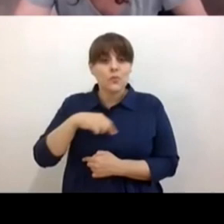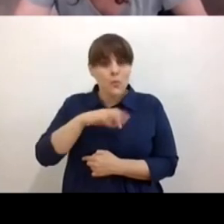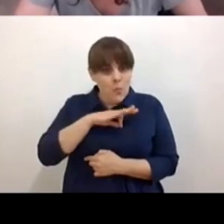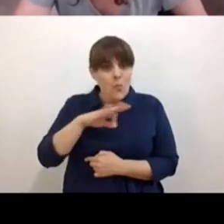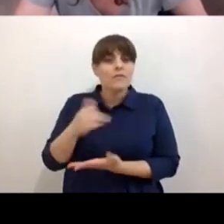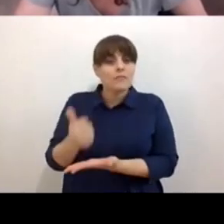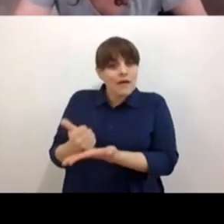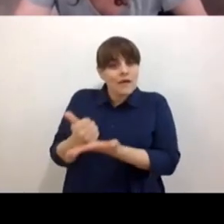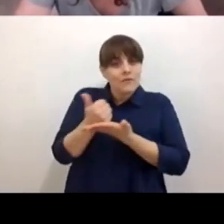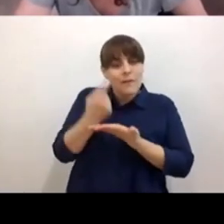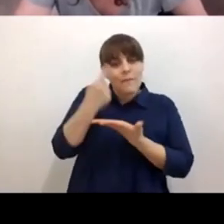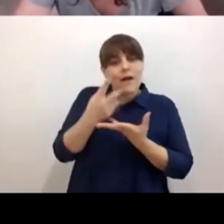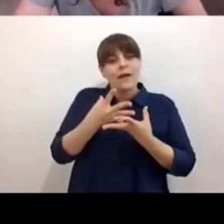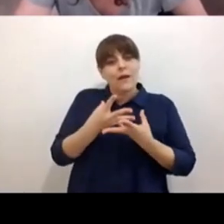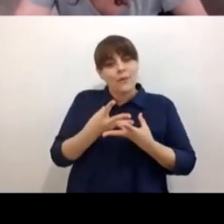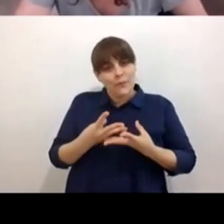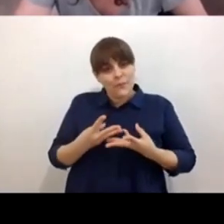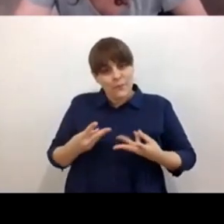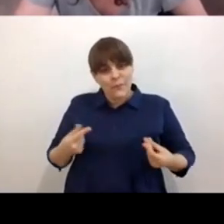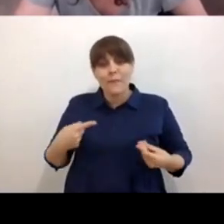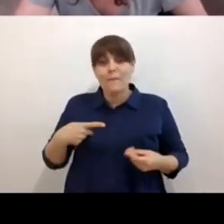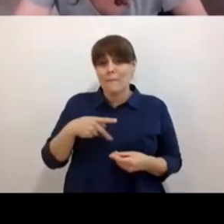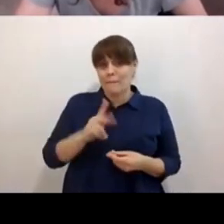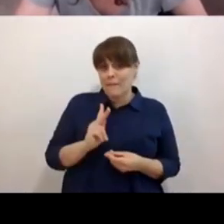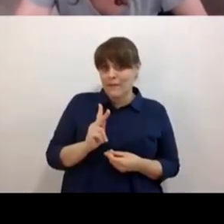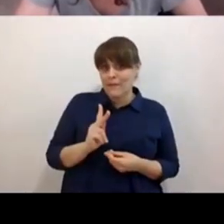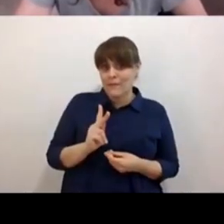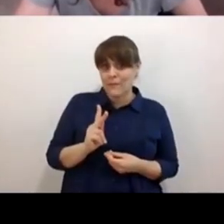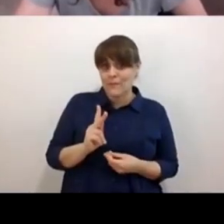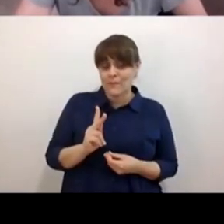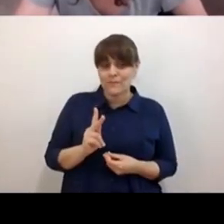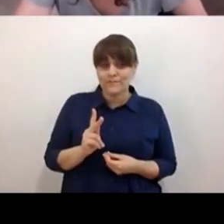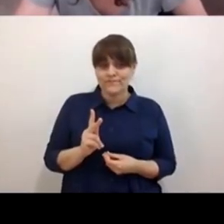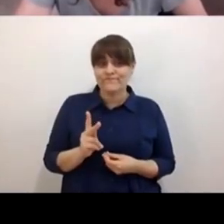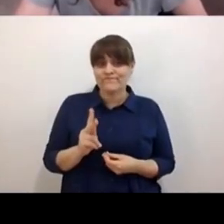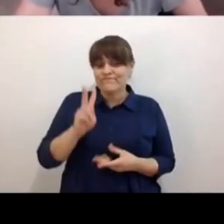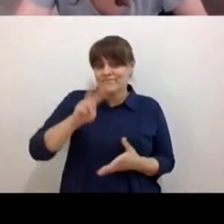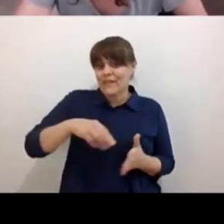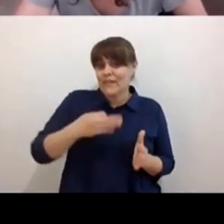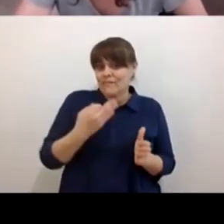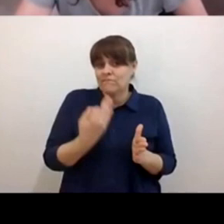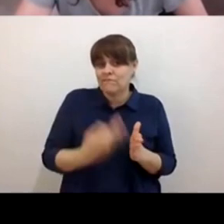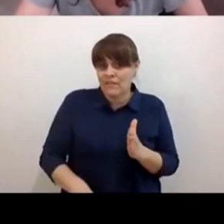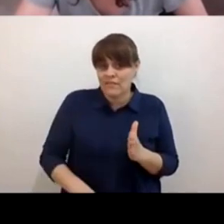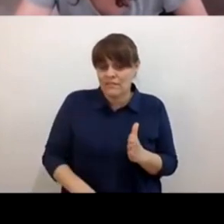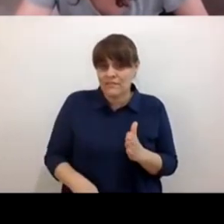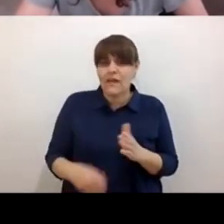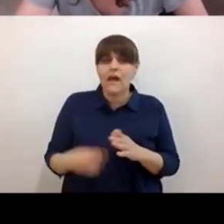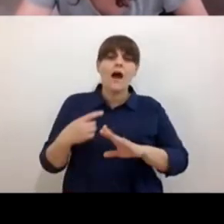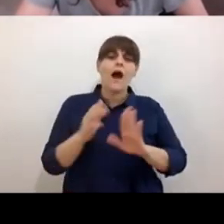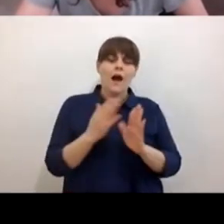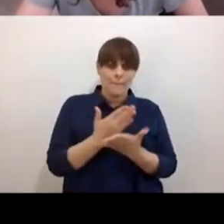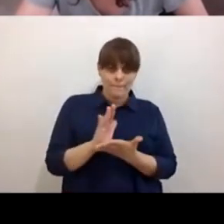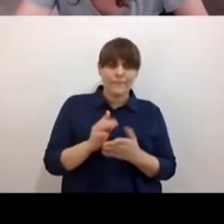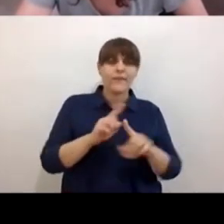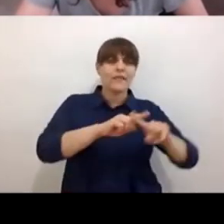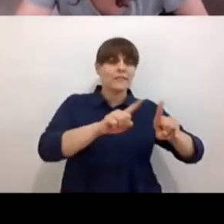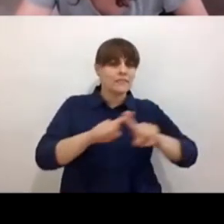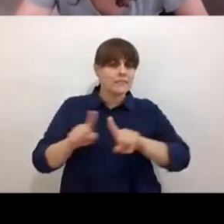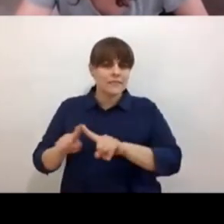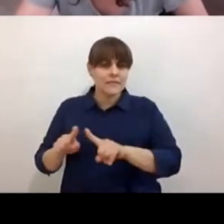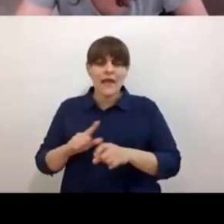pero verdaderamente caray hay un déficit y lo hay y dentro de esta diversidad una paradoja también una